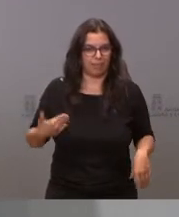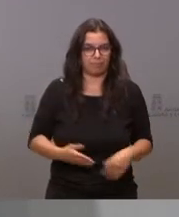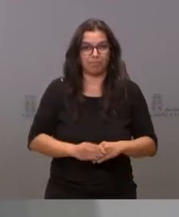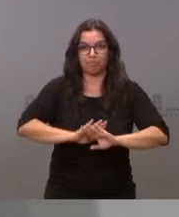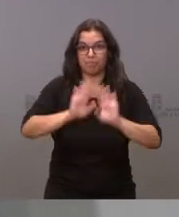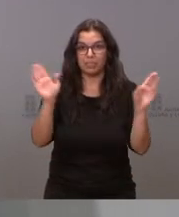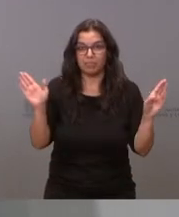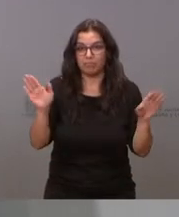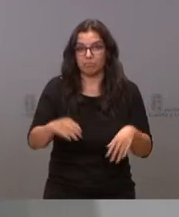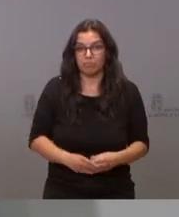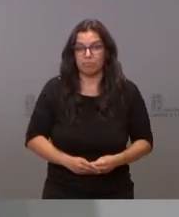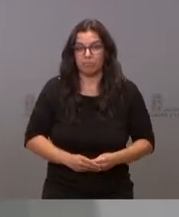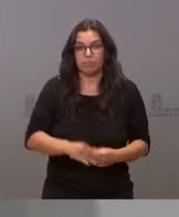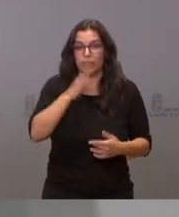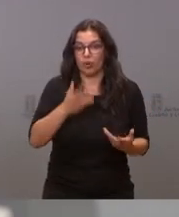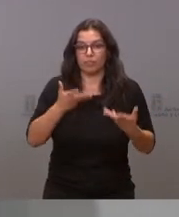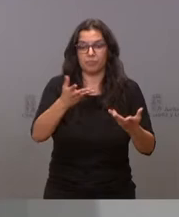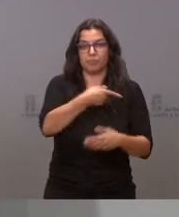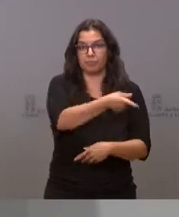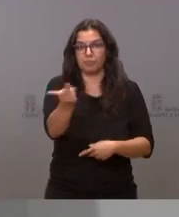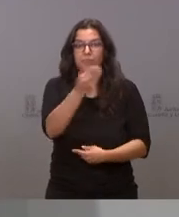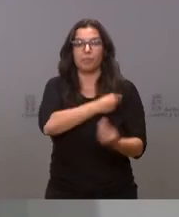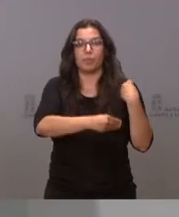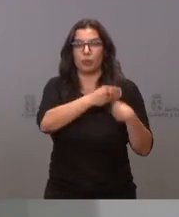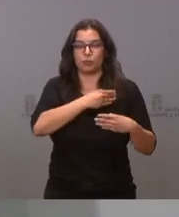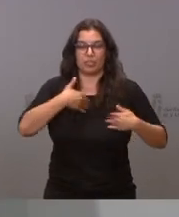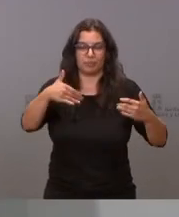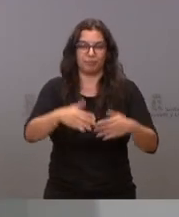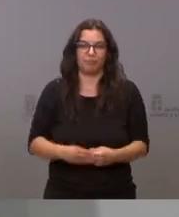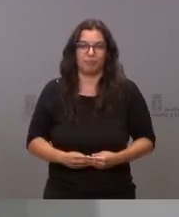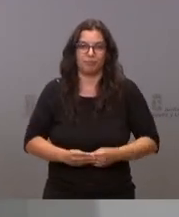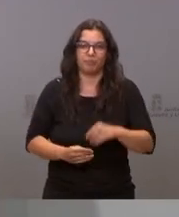sin más, quedamos a su disposición para las preguntas que nos quieran hacer.